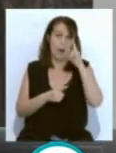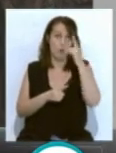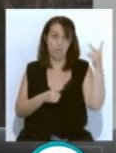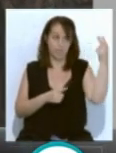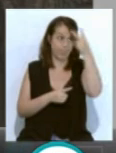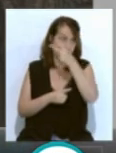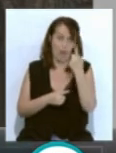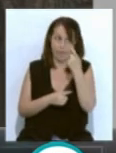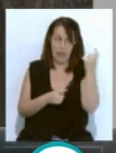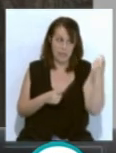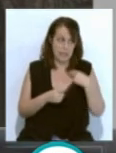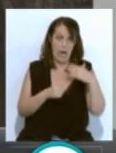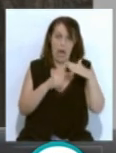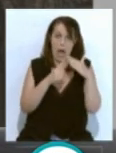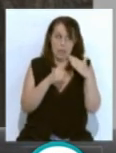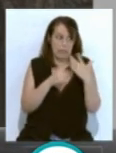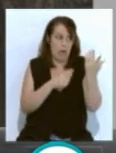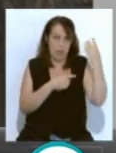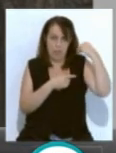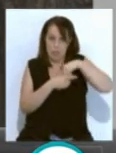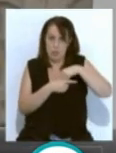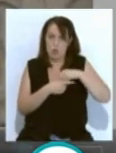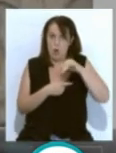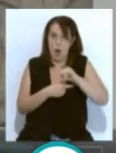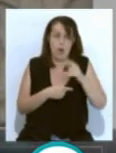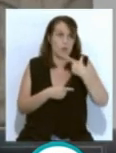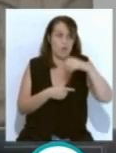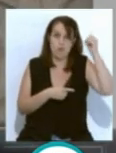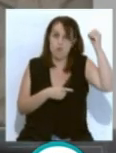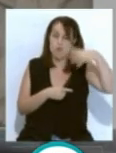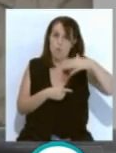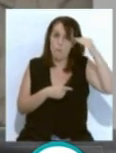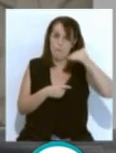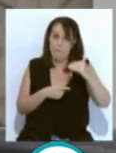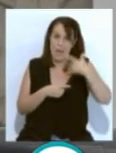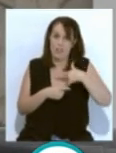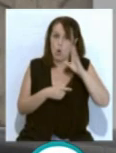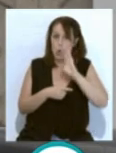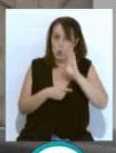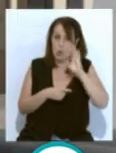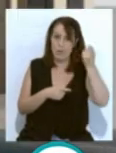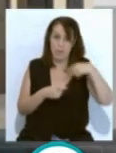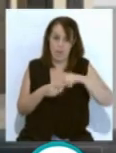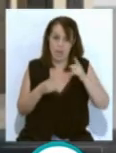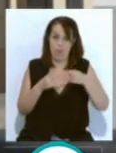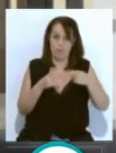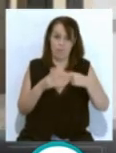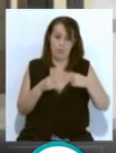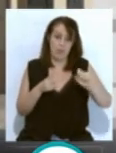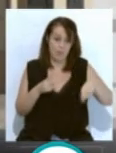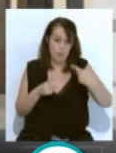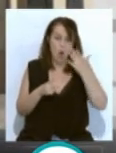entran hasta dentro de las casas ya, provocando déficit de iluminación y problemas de salubridad, la falta de mantenimiento de los